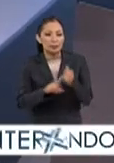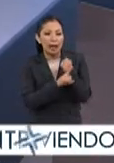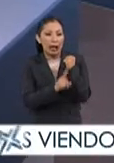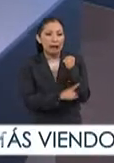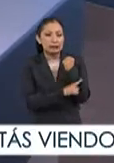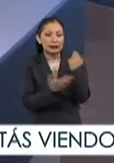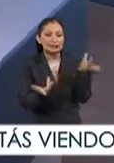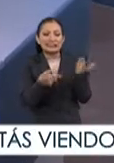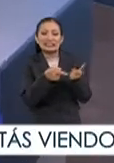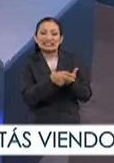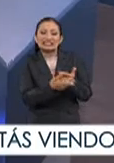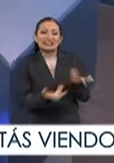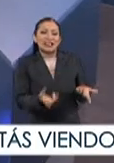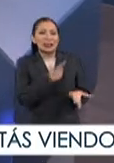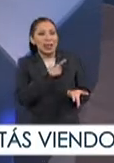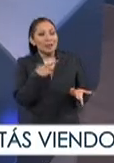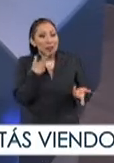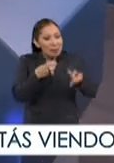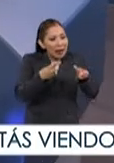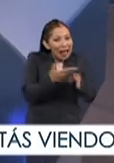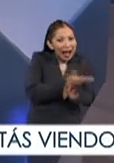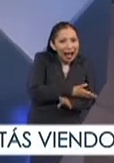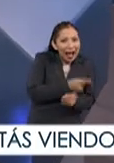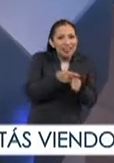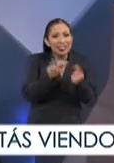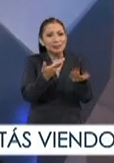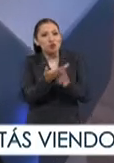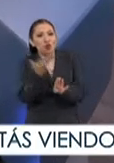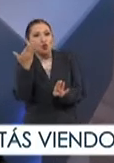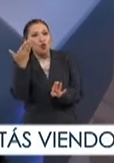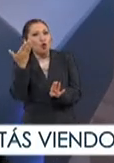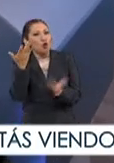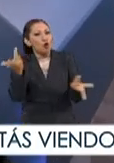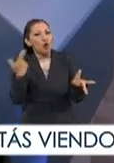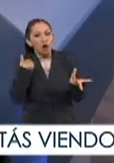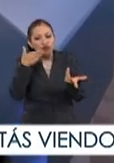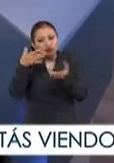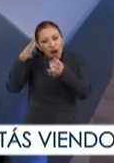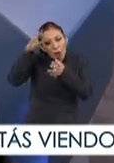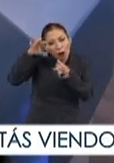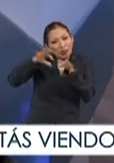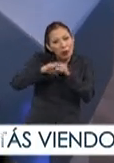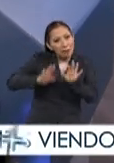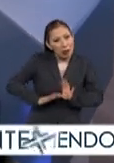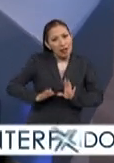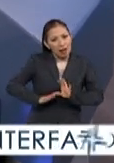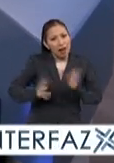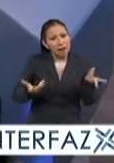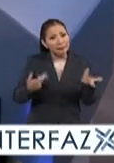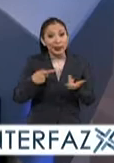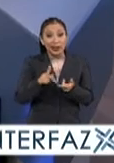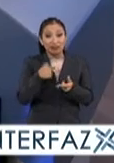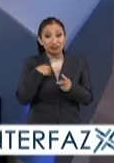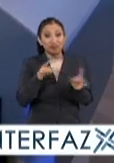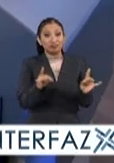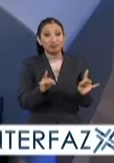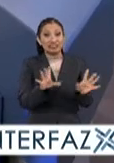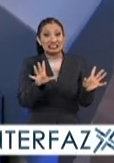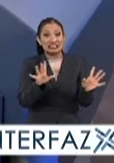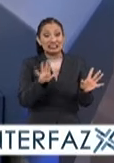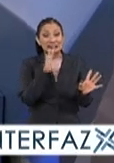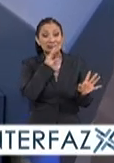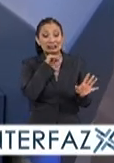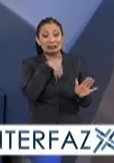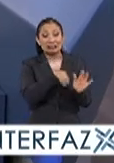embarazo que debe ser un motivo de planeación de mucha coordinación en cuanto a la pareja se refiere pero cuando no es así